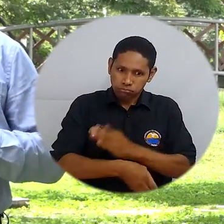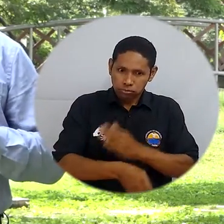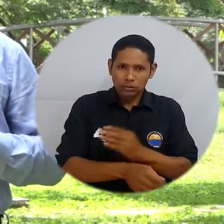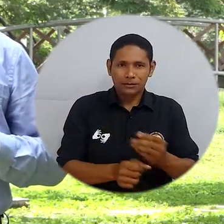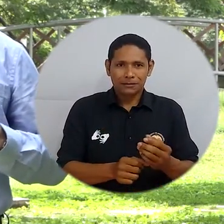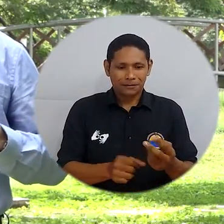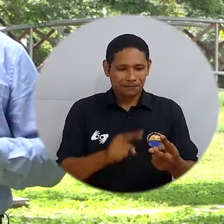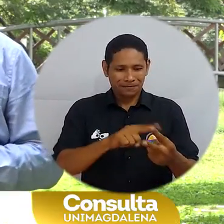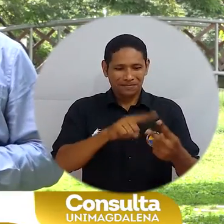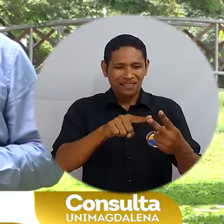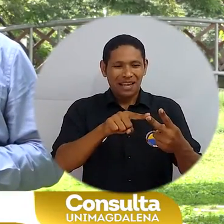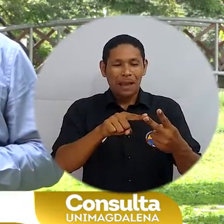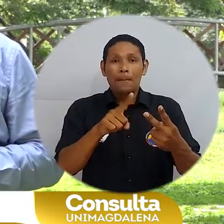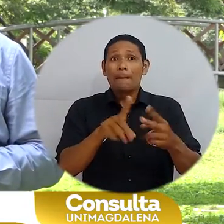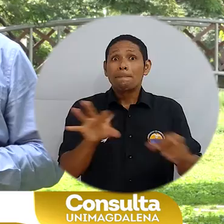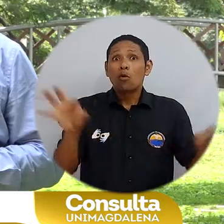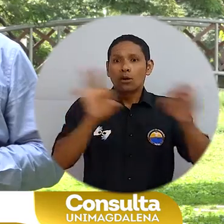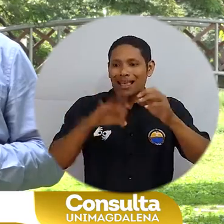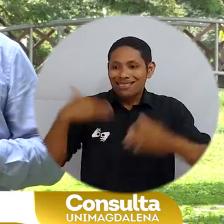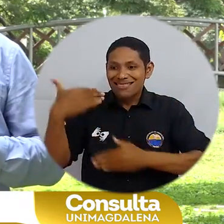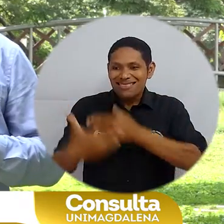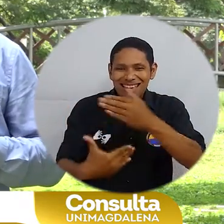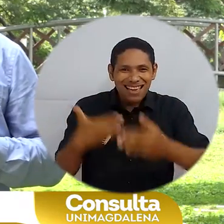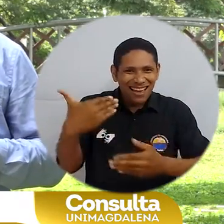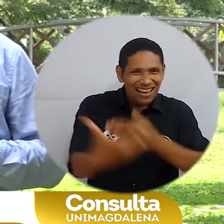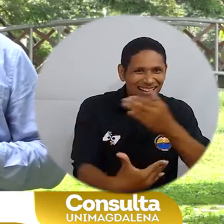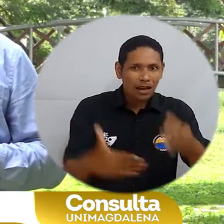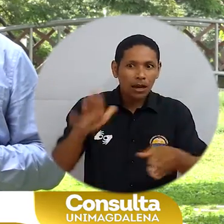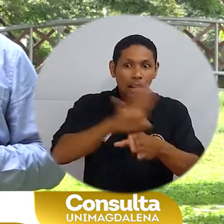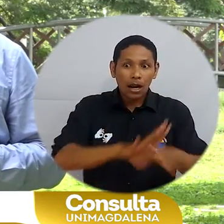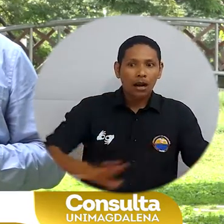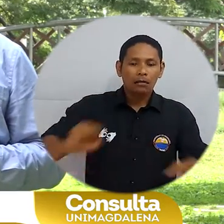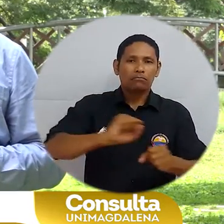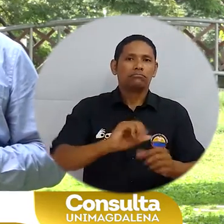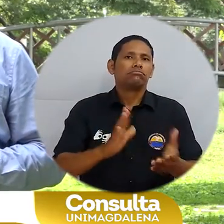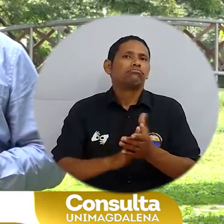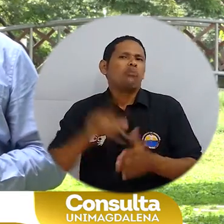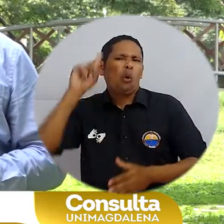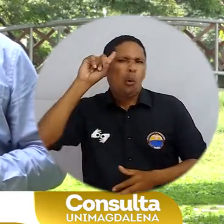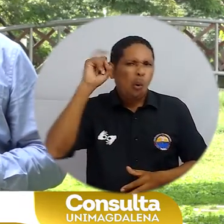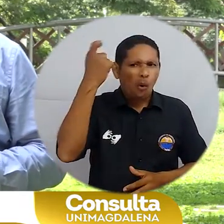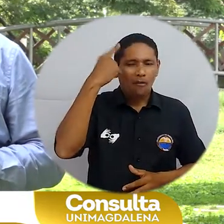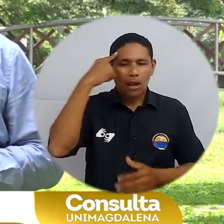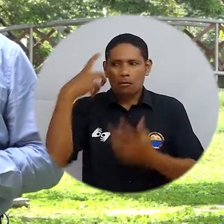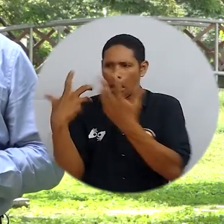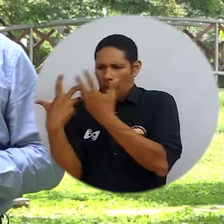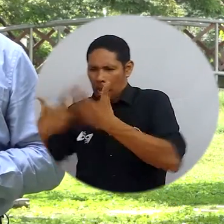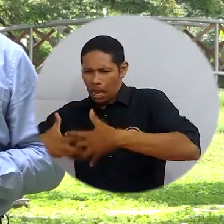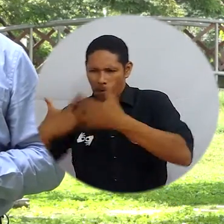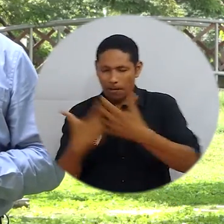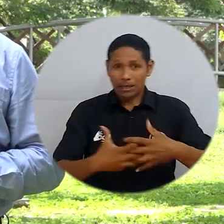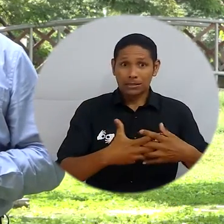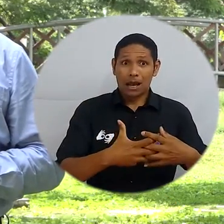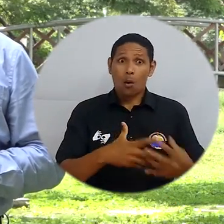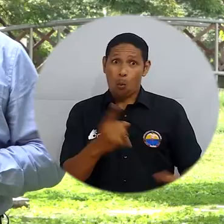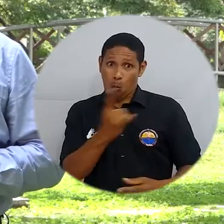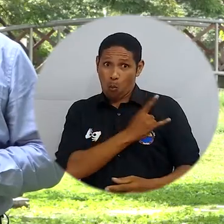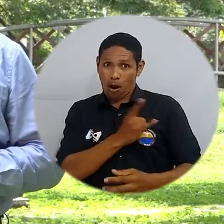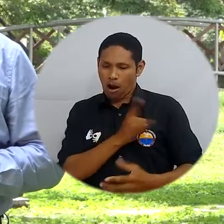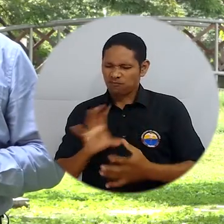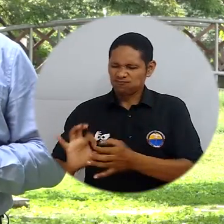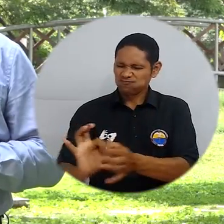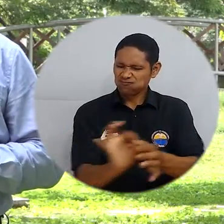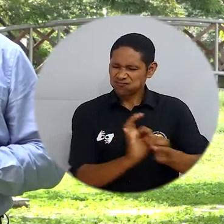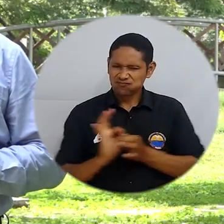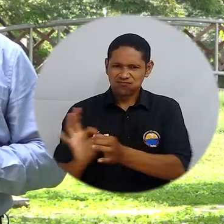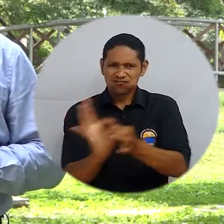La triada del desarrollo regional, Estado, Empresa, Academia. La vamos a fortalecer con mucho entusiasmo. De